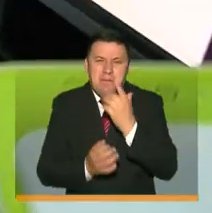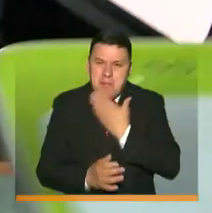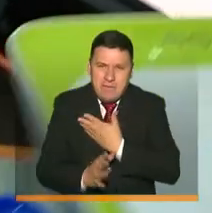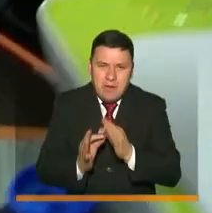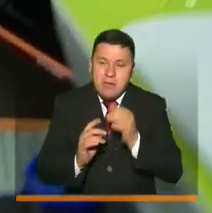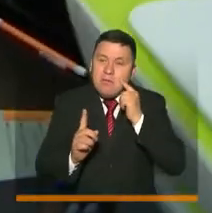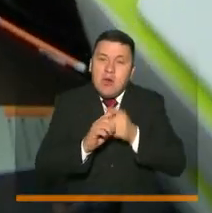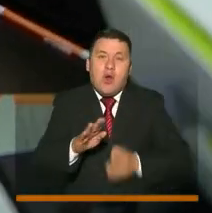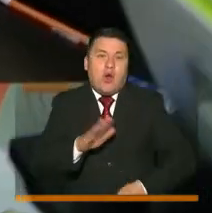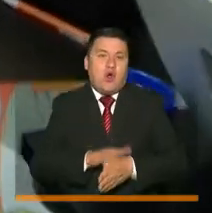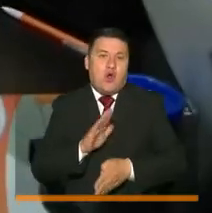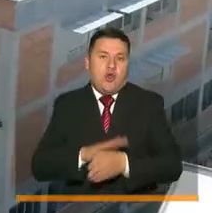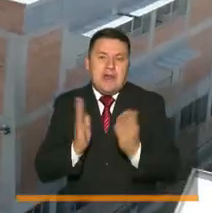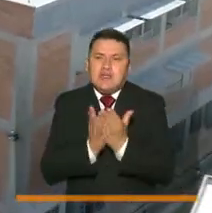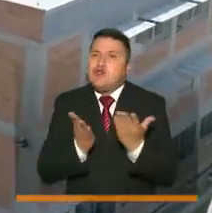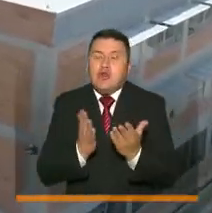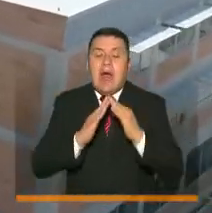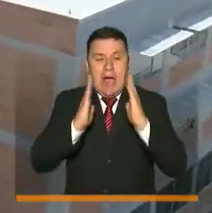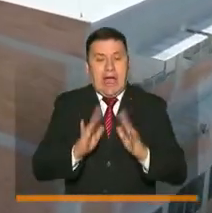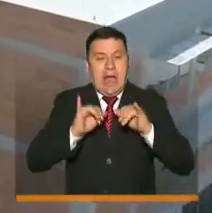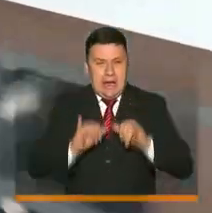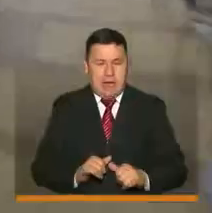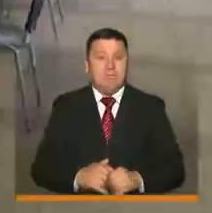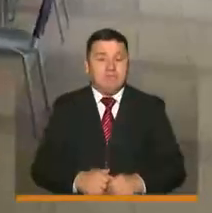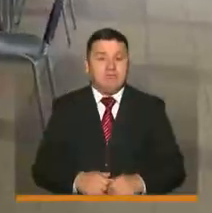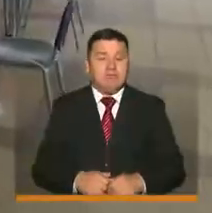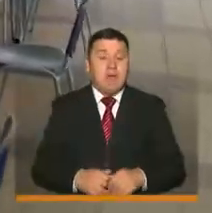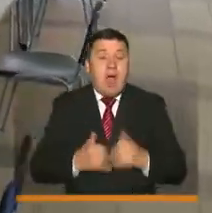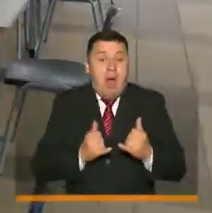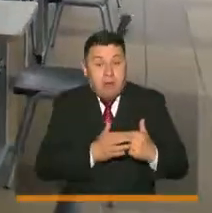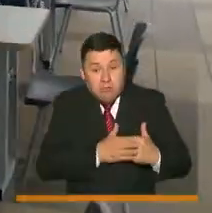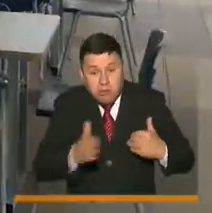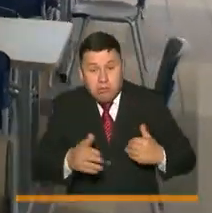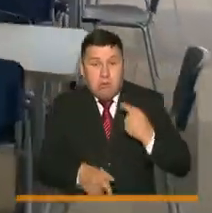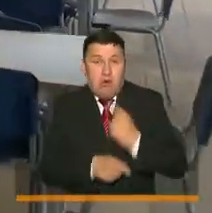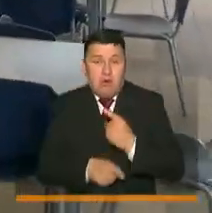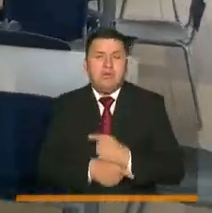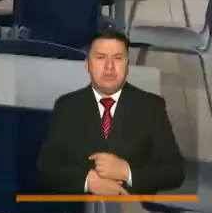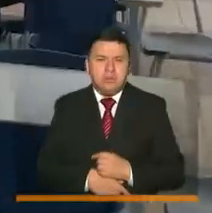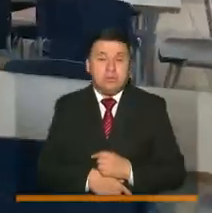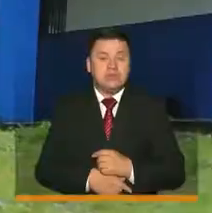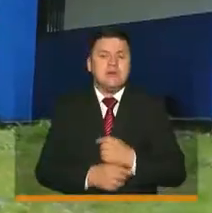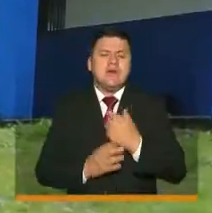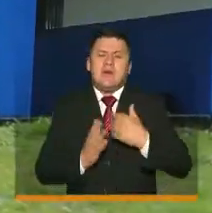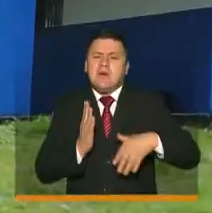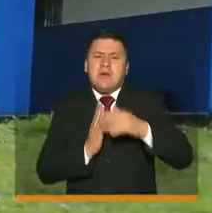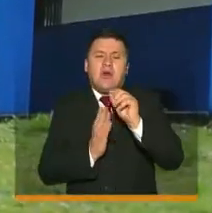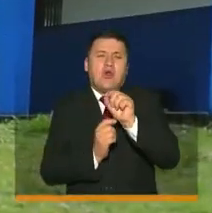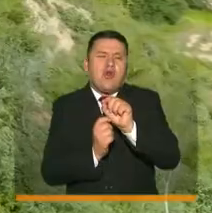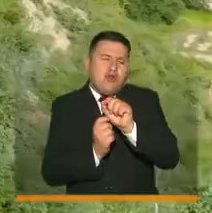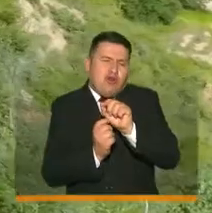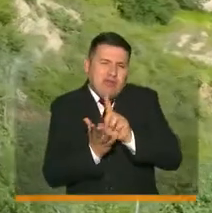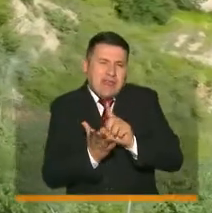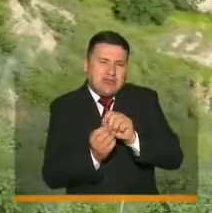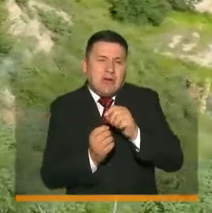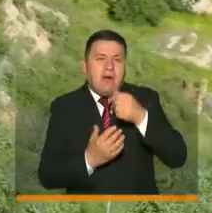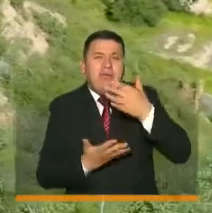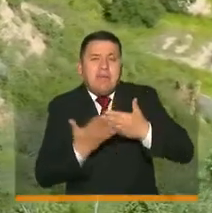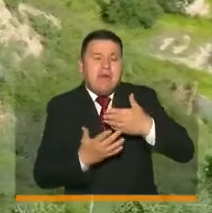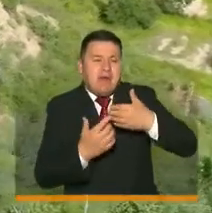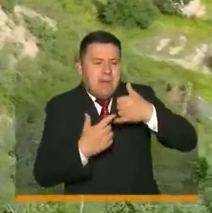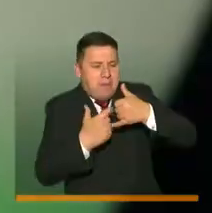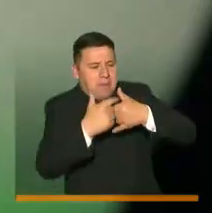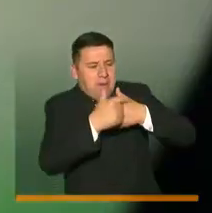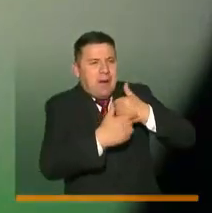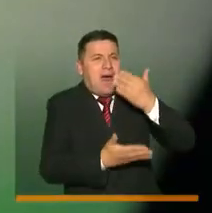continuidad al estudio en casa, así como para la adopción en el momento oportuno. Según el contexto de los territorios y de cada establecimiento